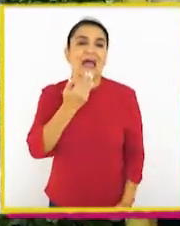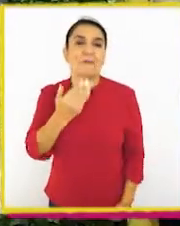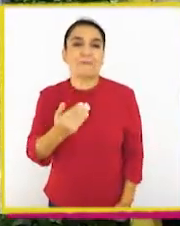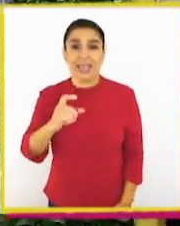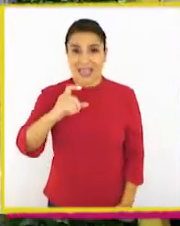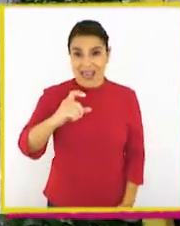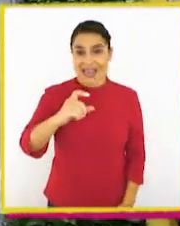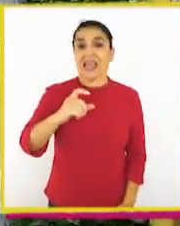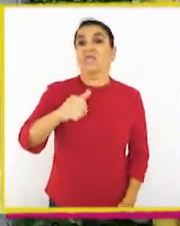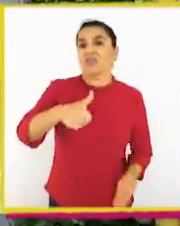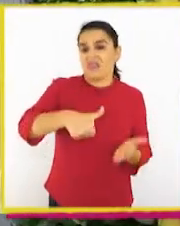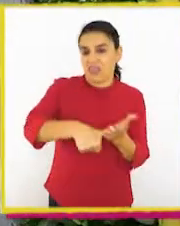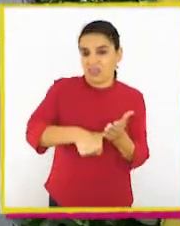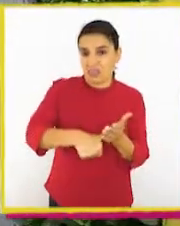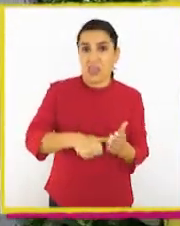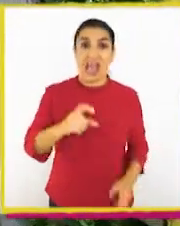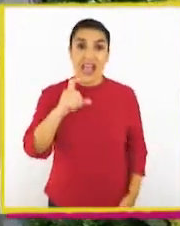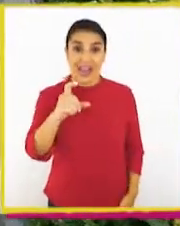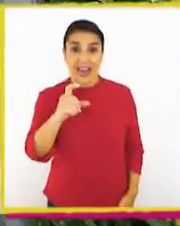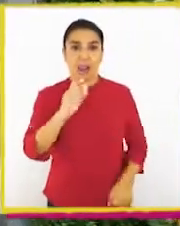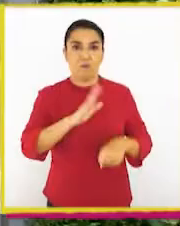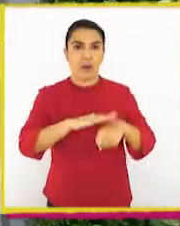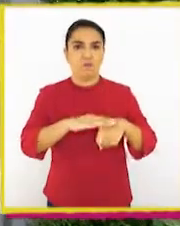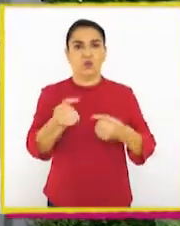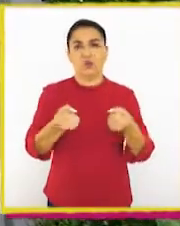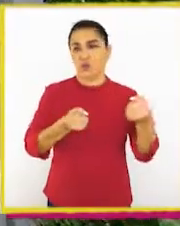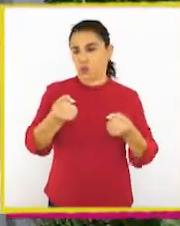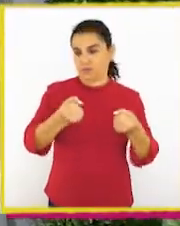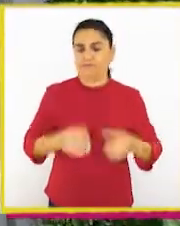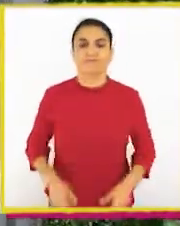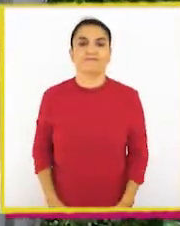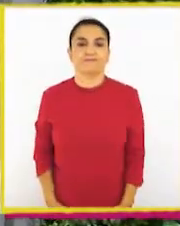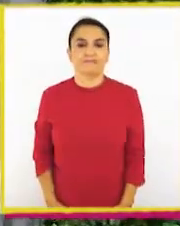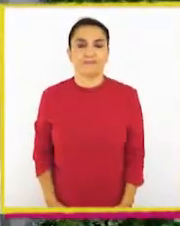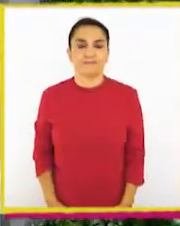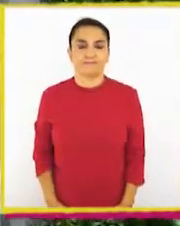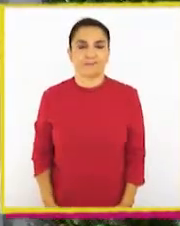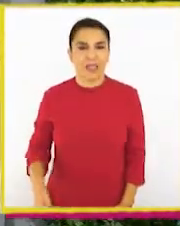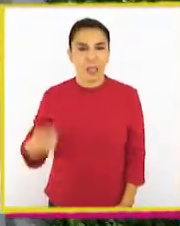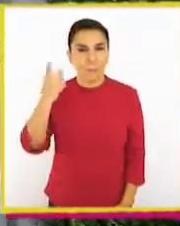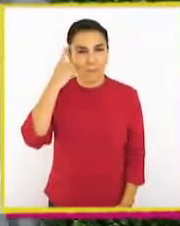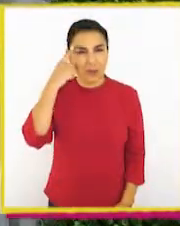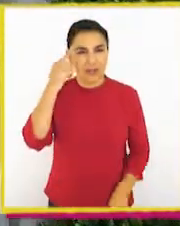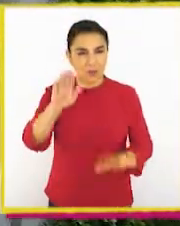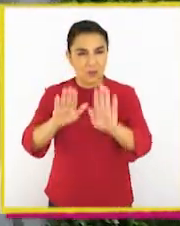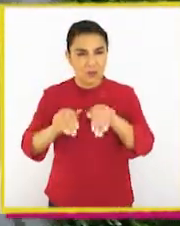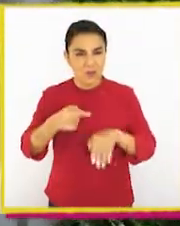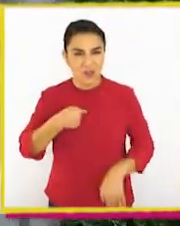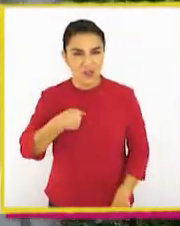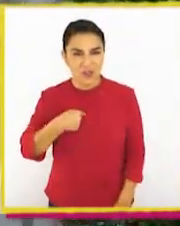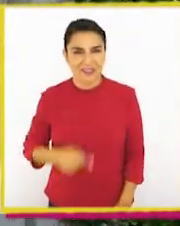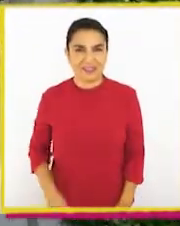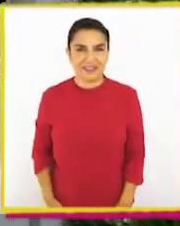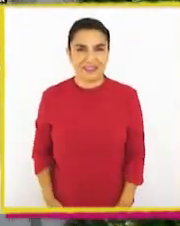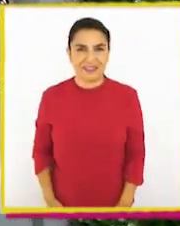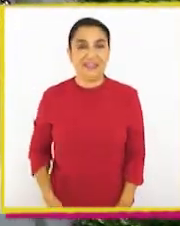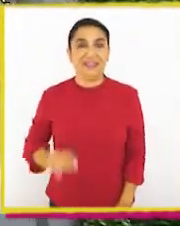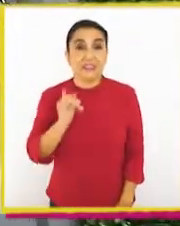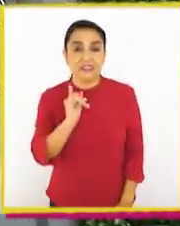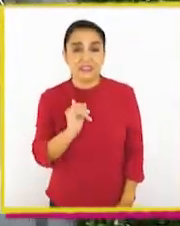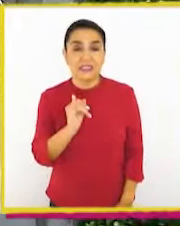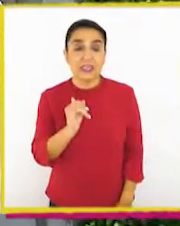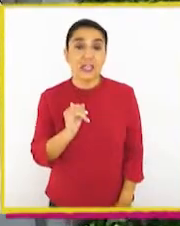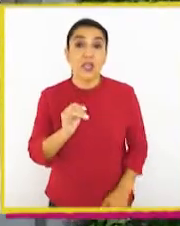También el carné de identidad y licencia de conducir. ¿Estás pensando lo mismo que yo? ¡Sí!